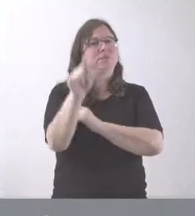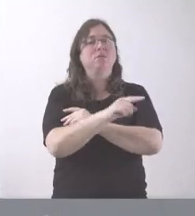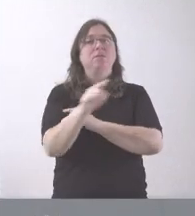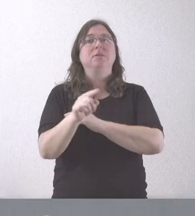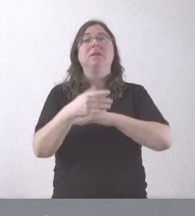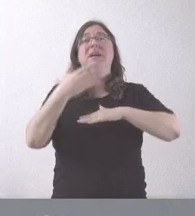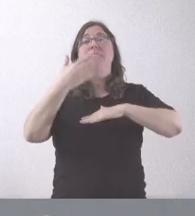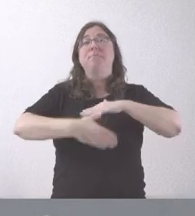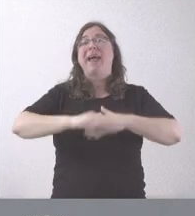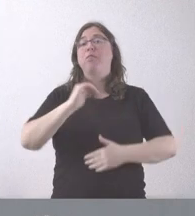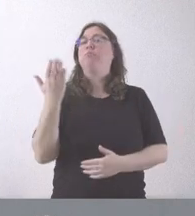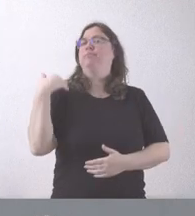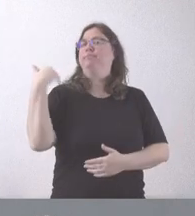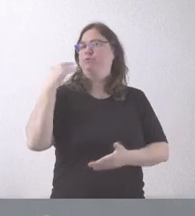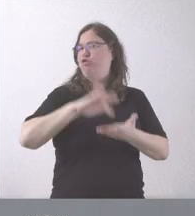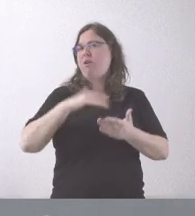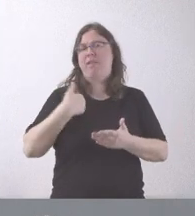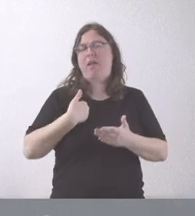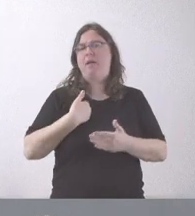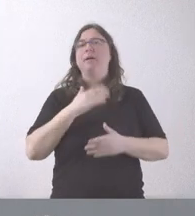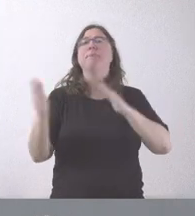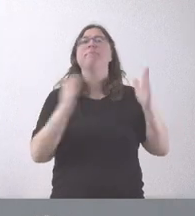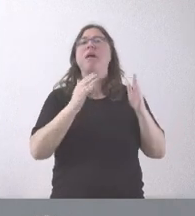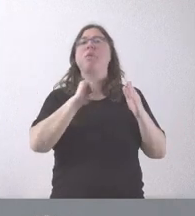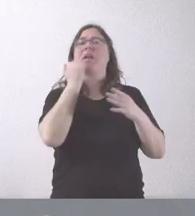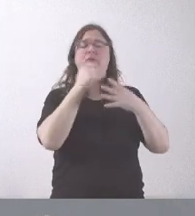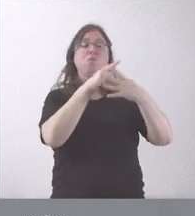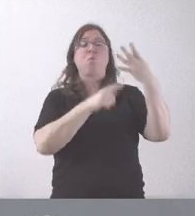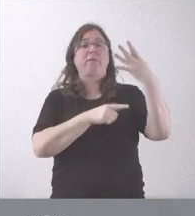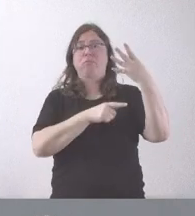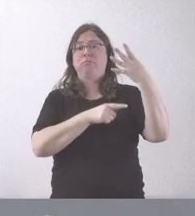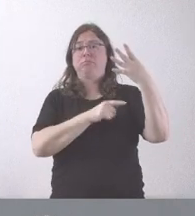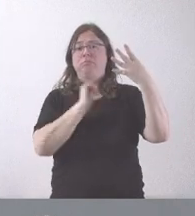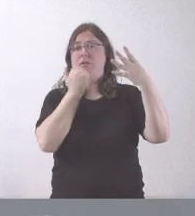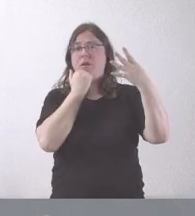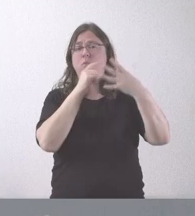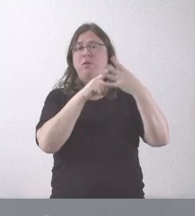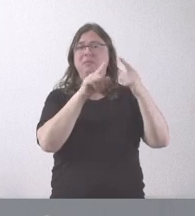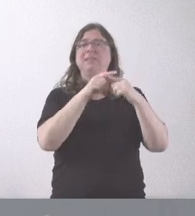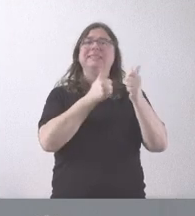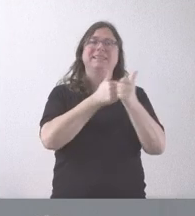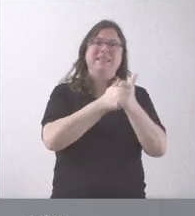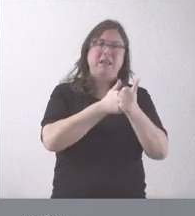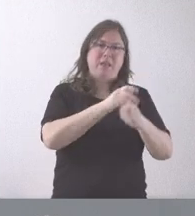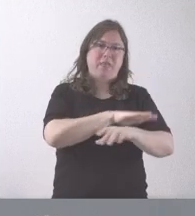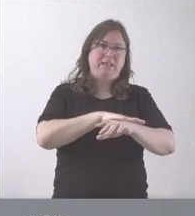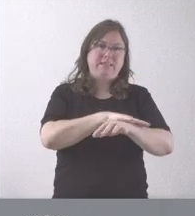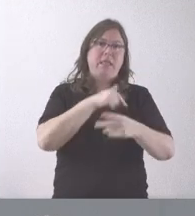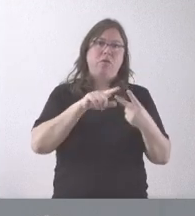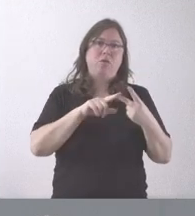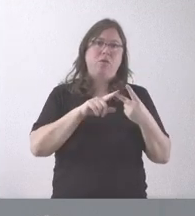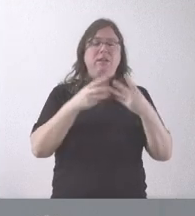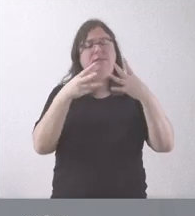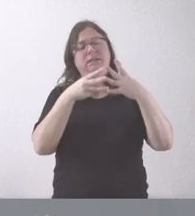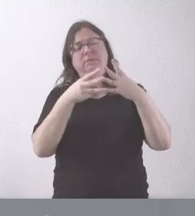Plazos de alegaciones hubo y solo hubo cuatro alegaciones, como les digo, la de la Secretaría de Estado y tres